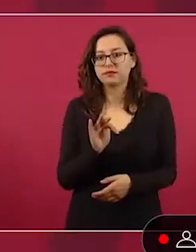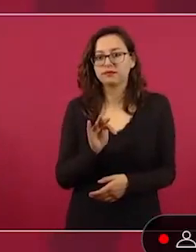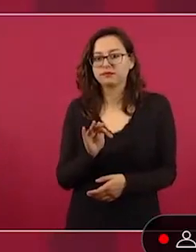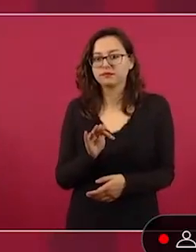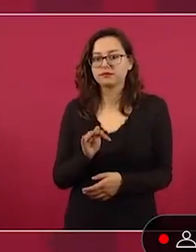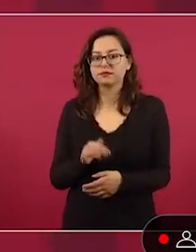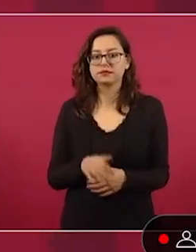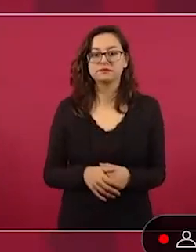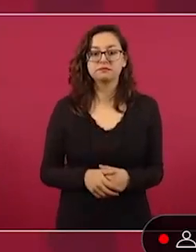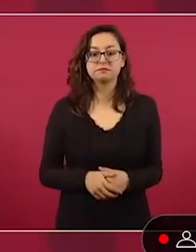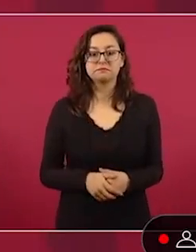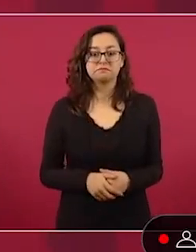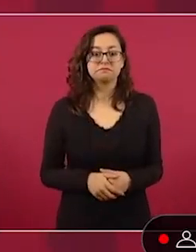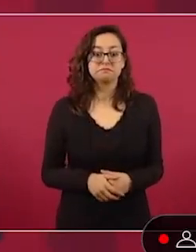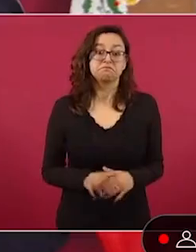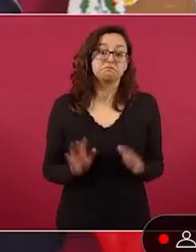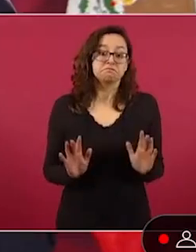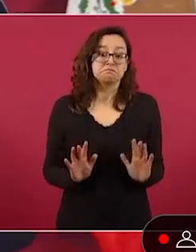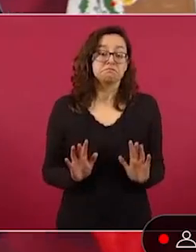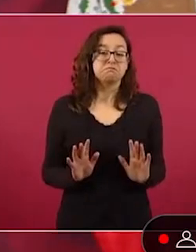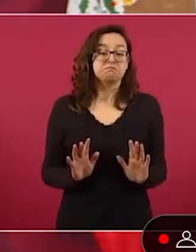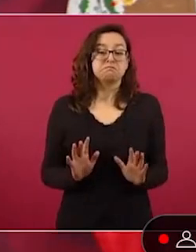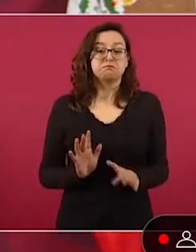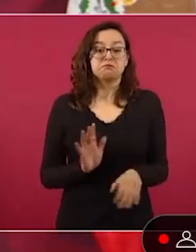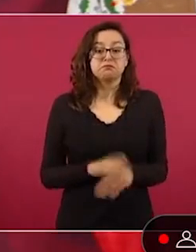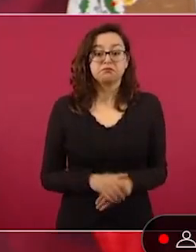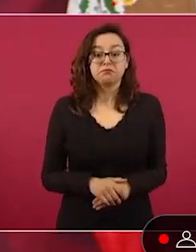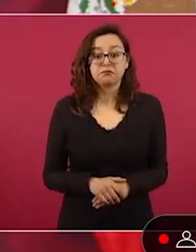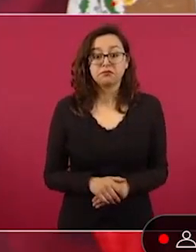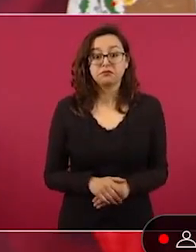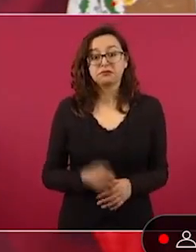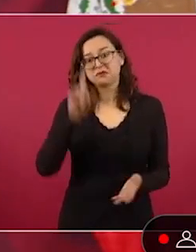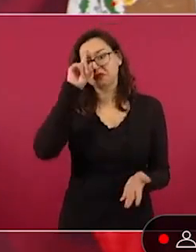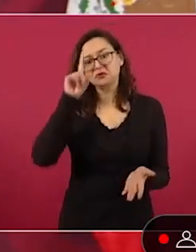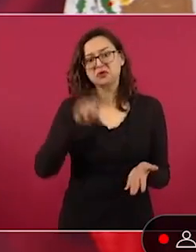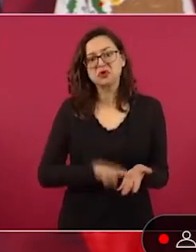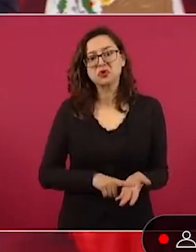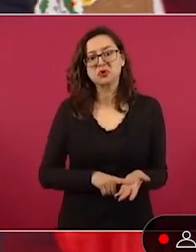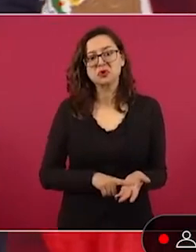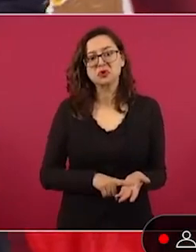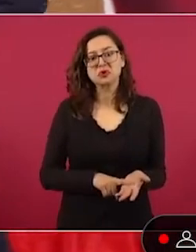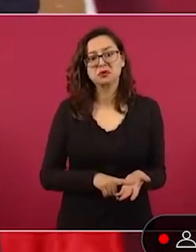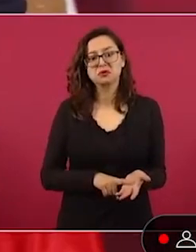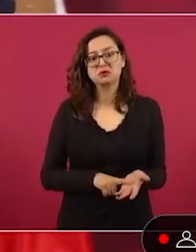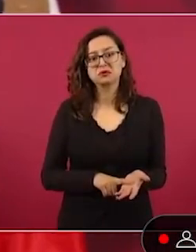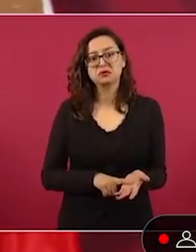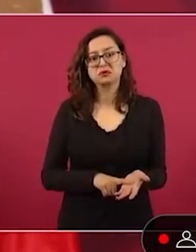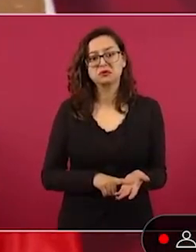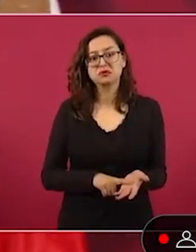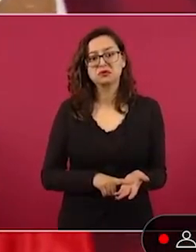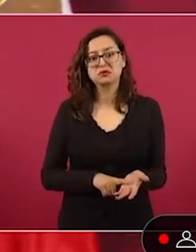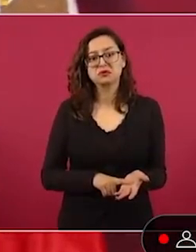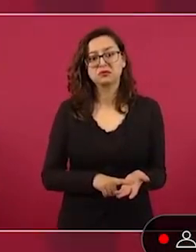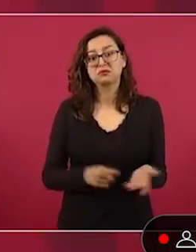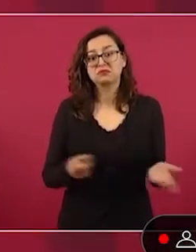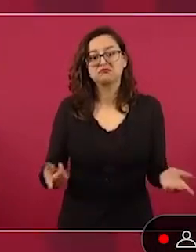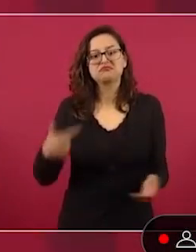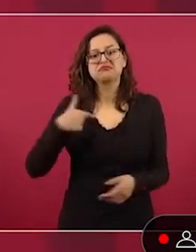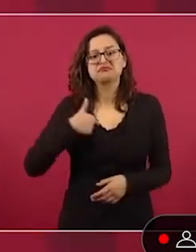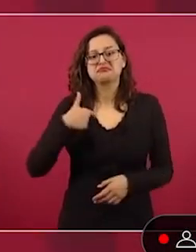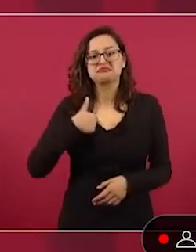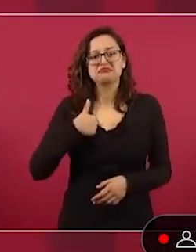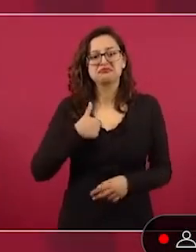Pues yo creo que por eso también me siento como me siento siempre,